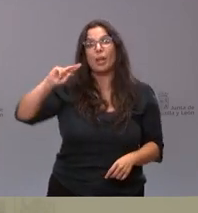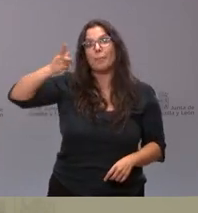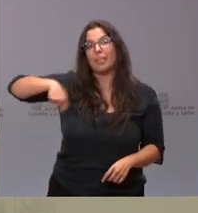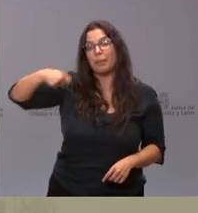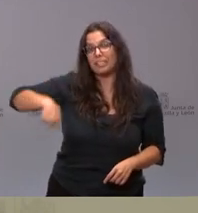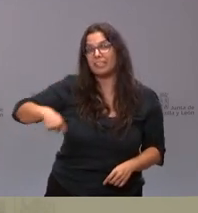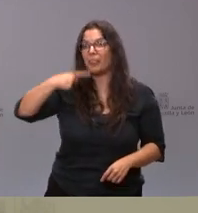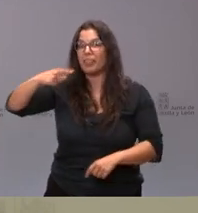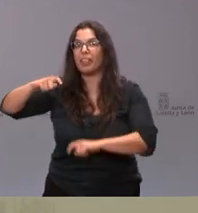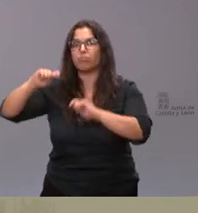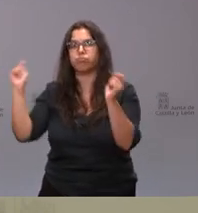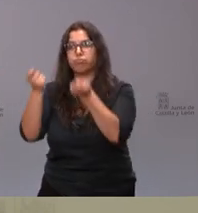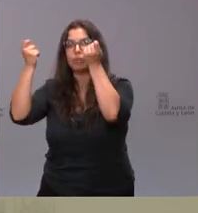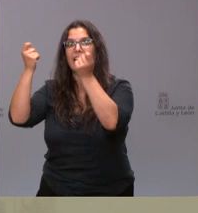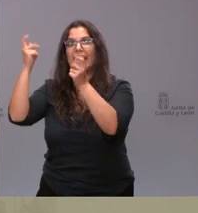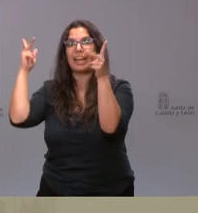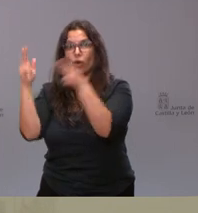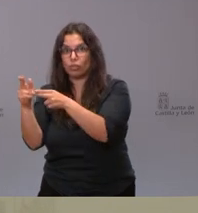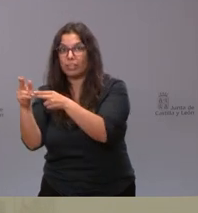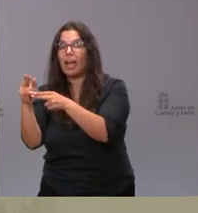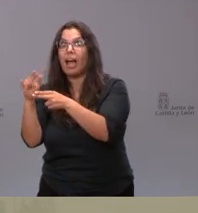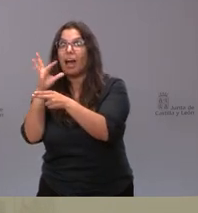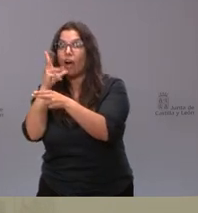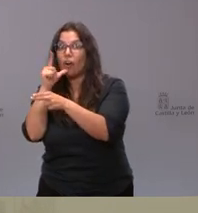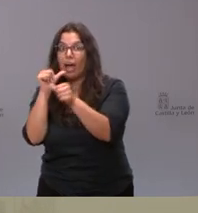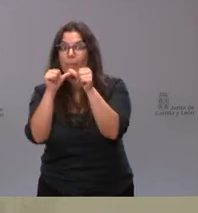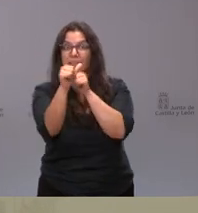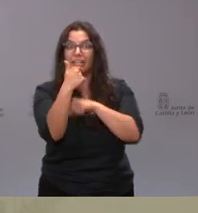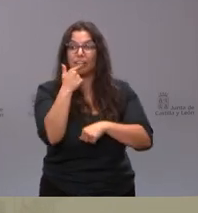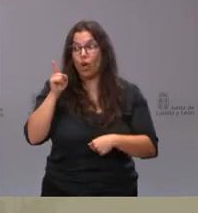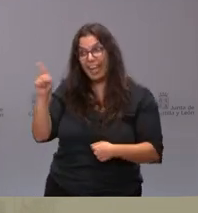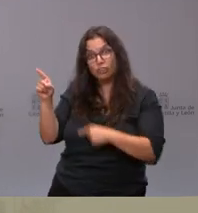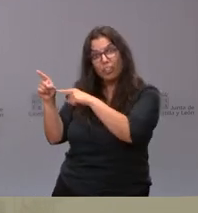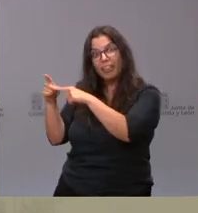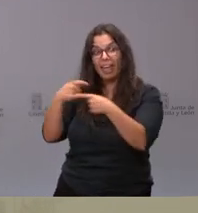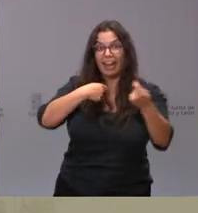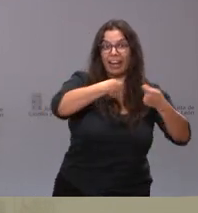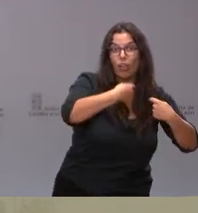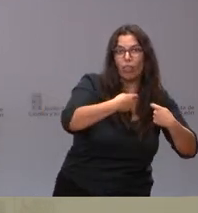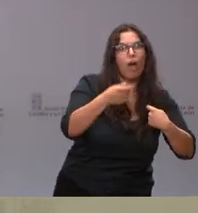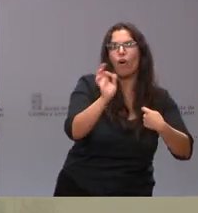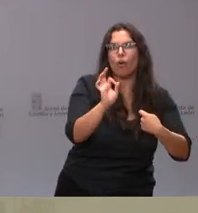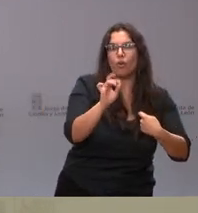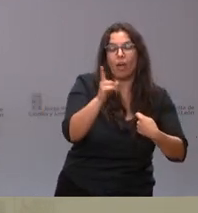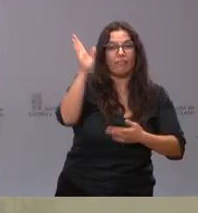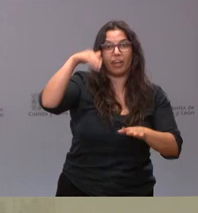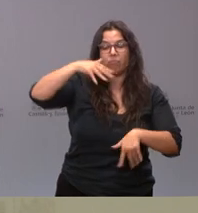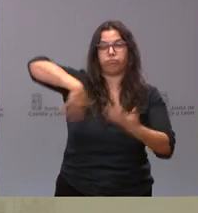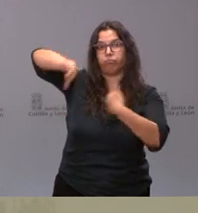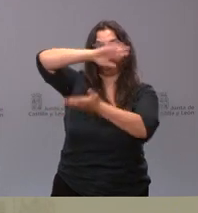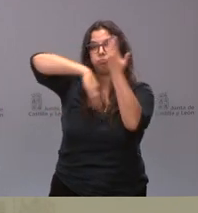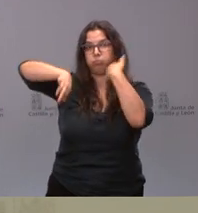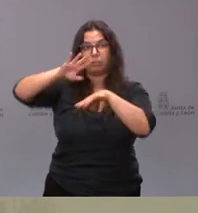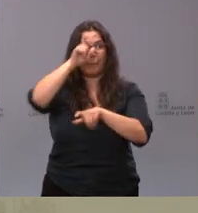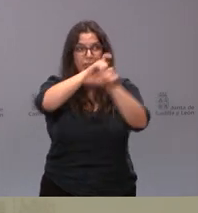dialogable sí o no? Si la pregunta es muy sencilla, pero es que nos estamos enredando en cosas que, al final, lo que quiere